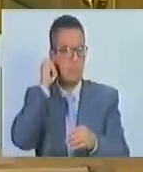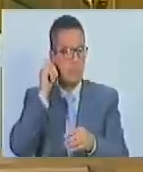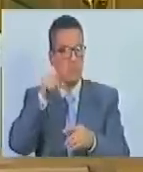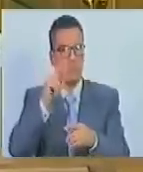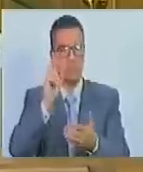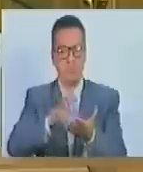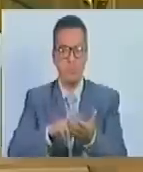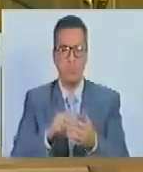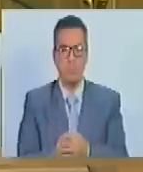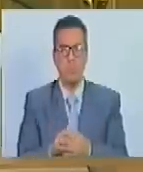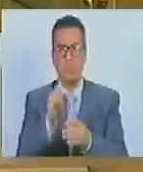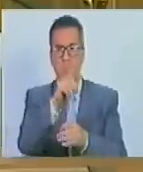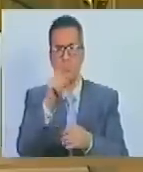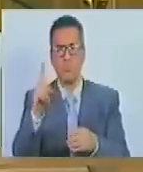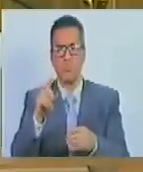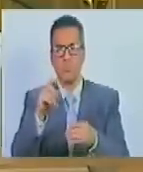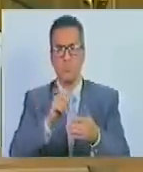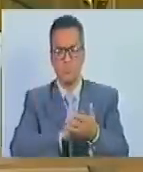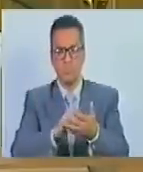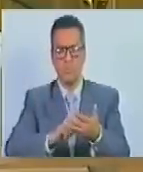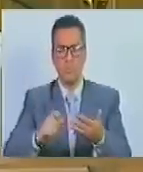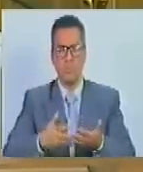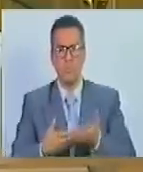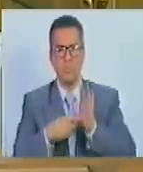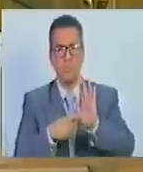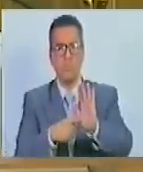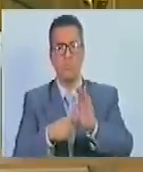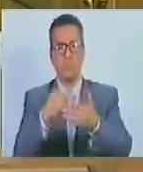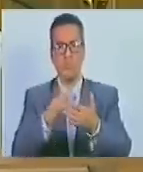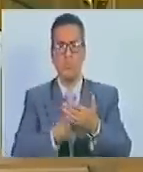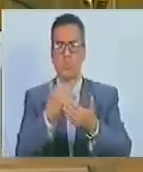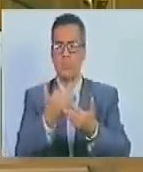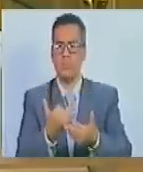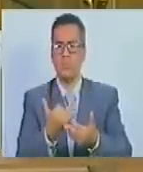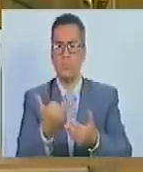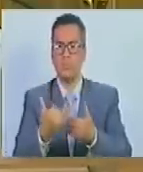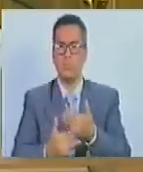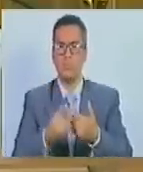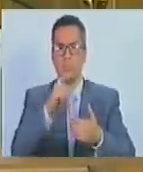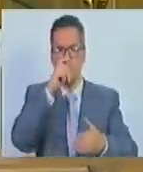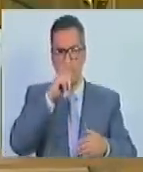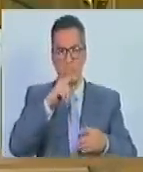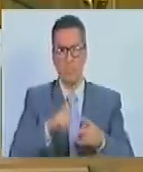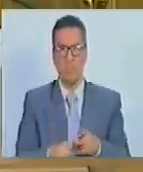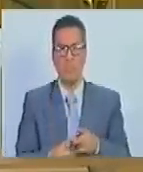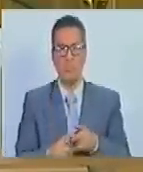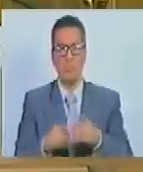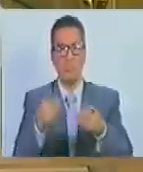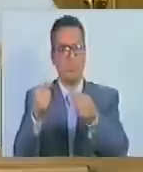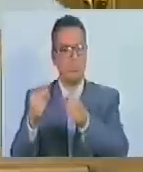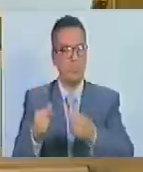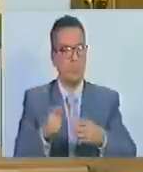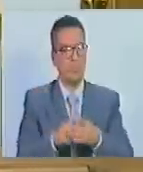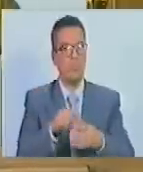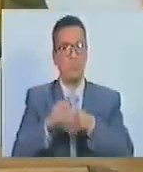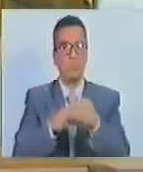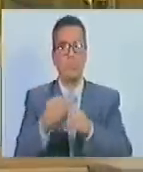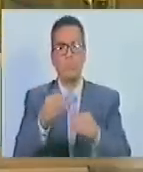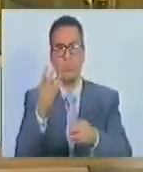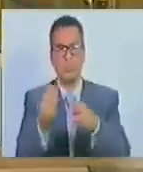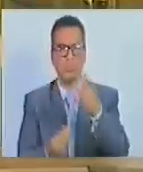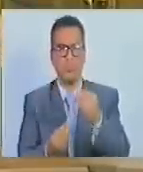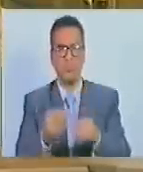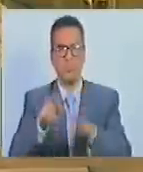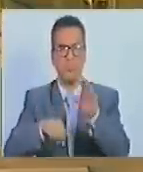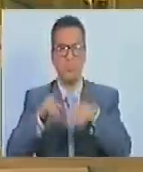Ciudadanos. Once. Elaborar y presentar el proyecto anal de gastos de los fondos del Consejo Comunal.